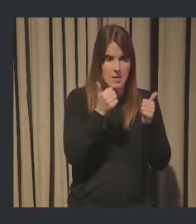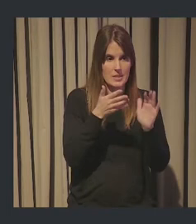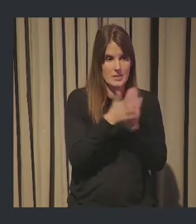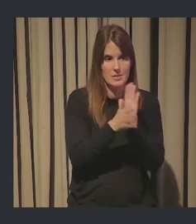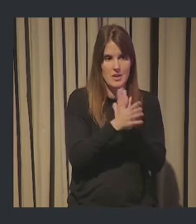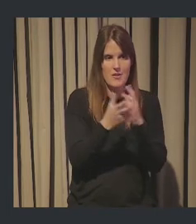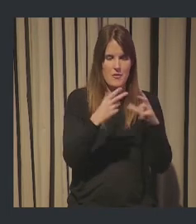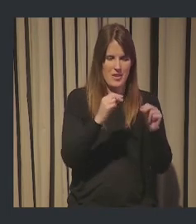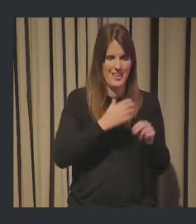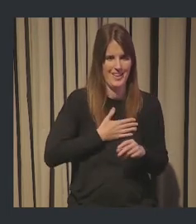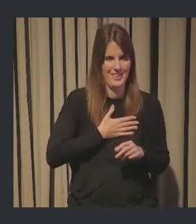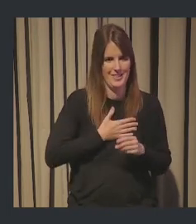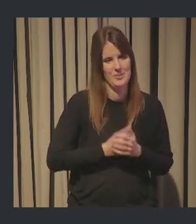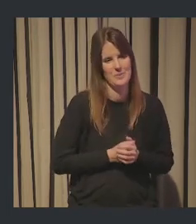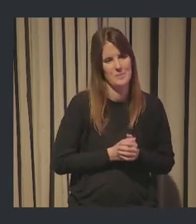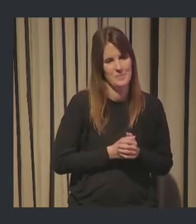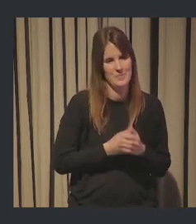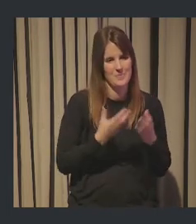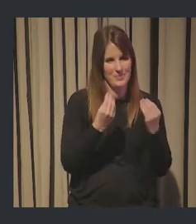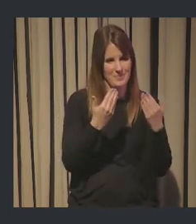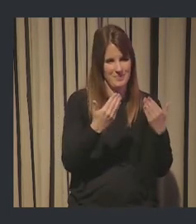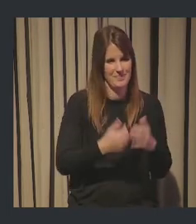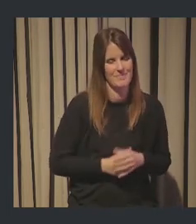por nuestra parte, encantados ya. Escaria Casco.